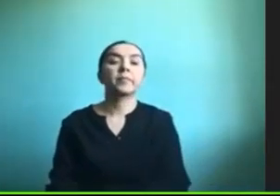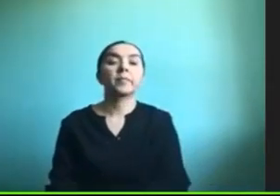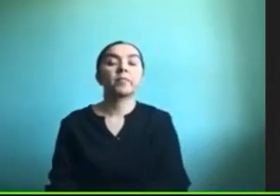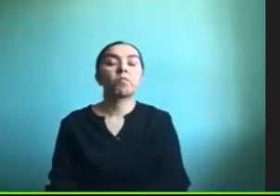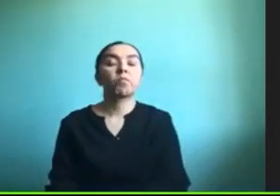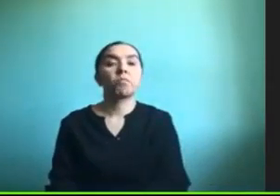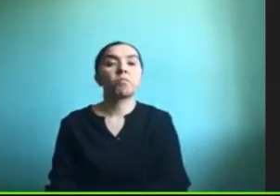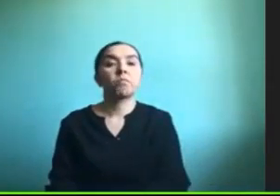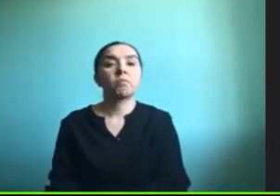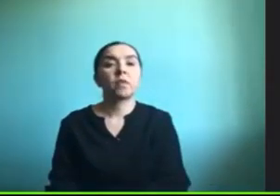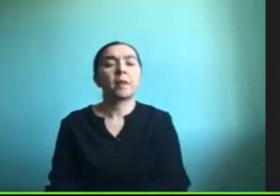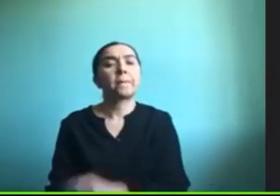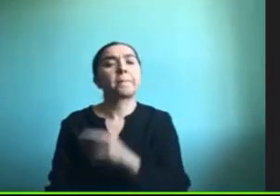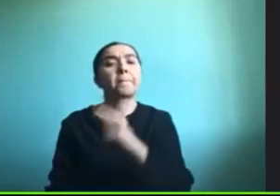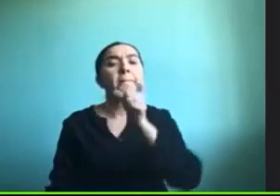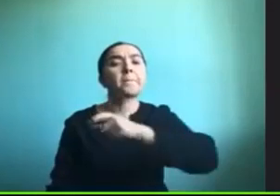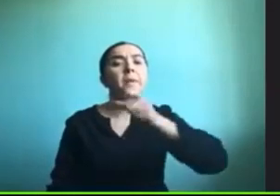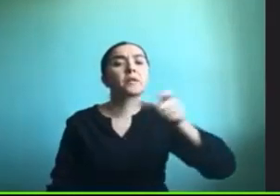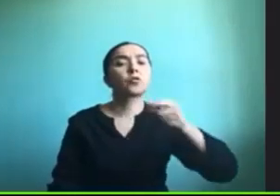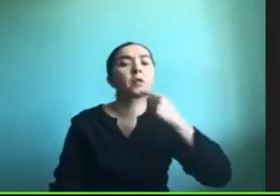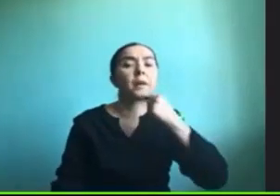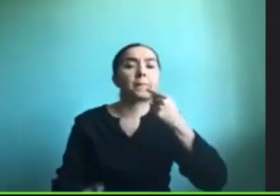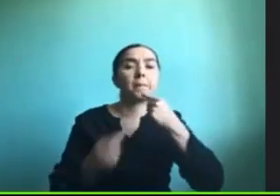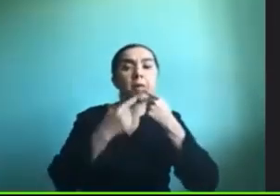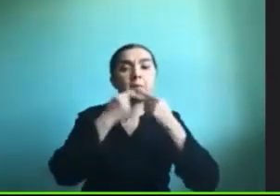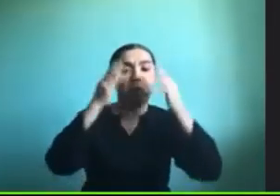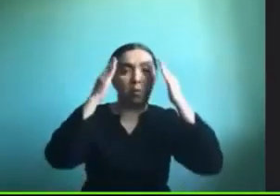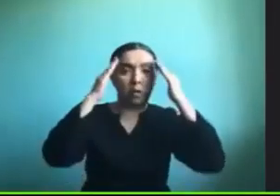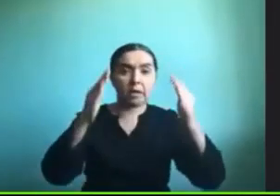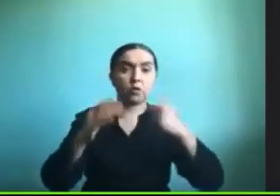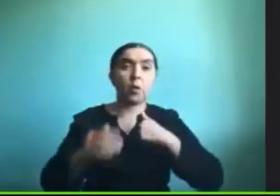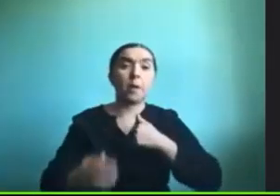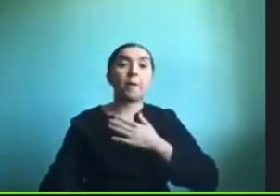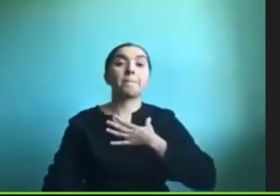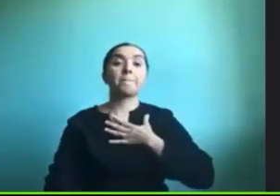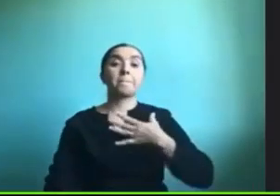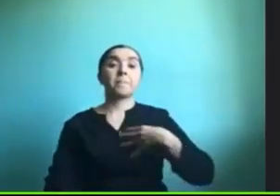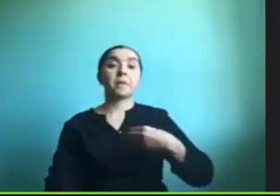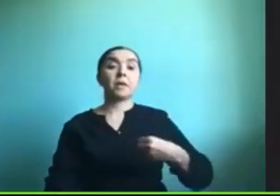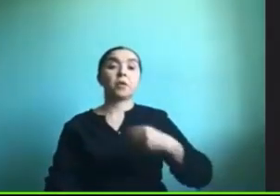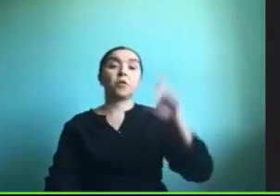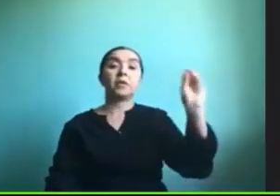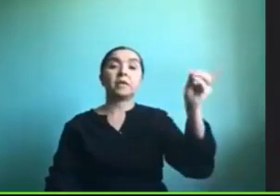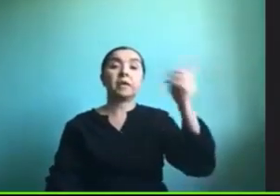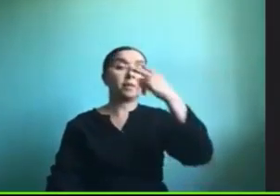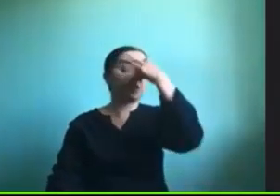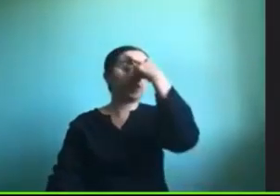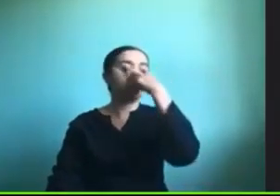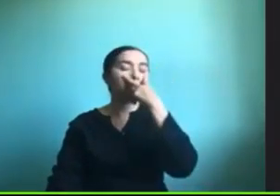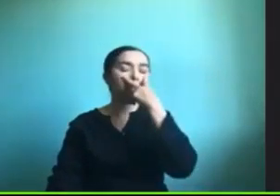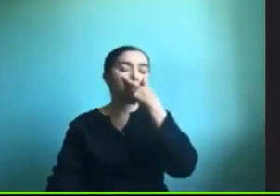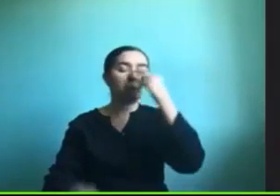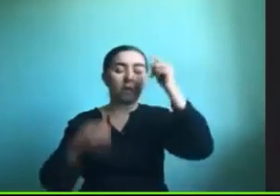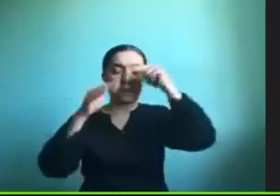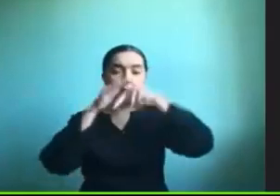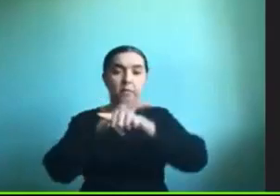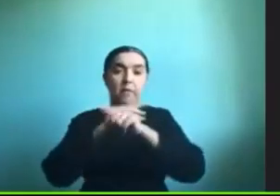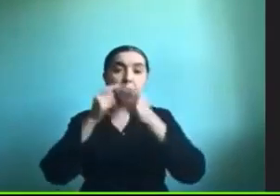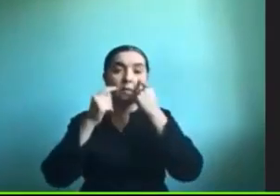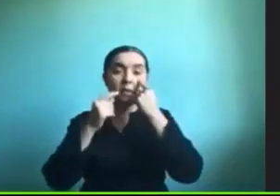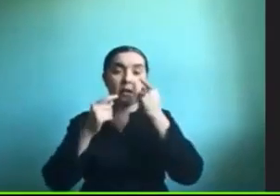una persona que comenta un caso mi hijo tiene discapacidad visual severa y de movilidad ocular no solo baja visión